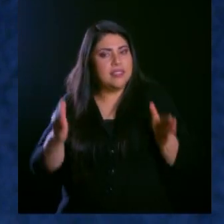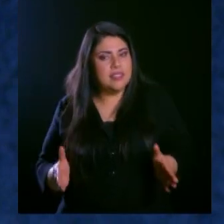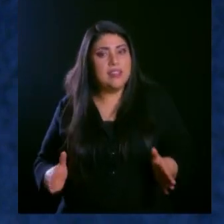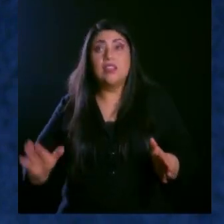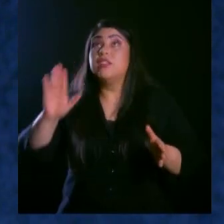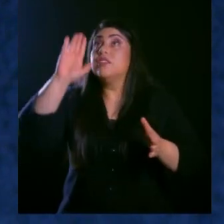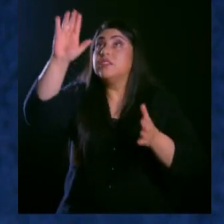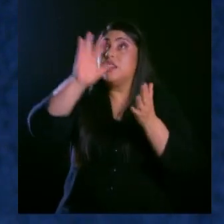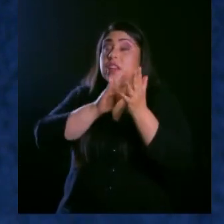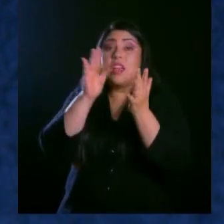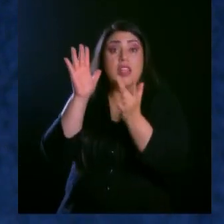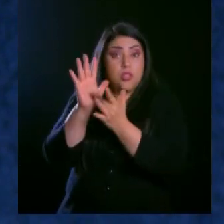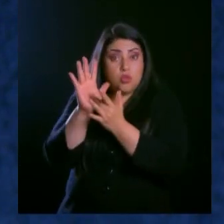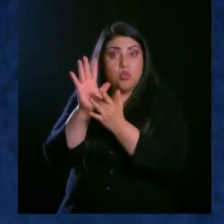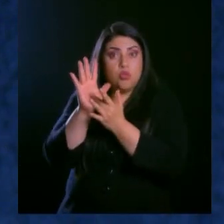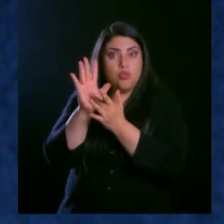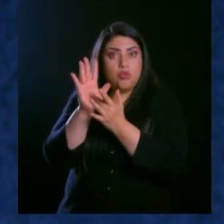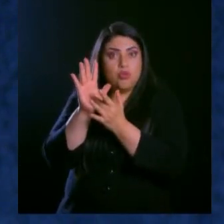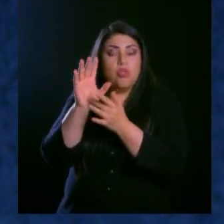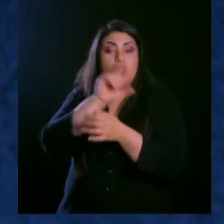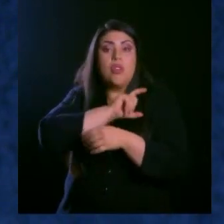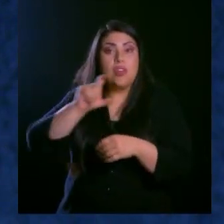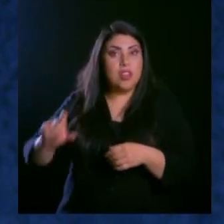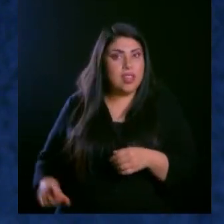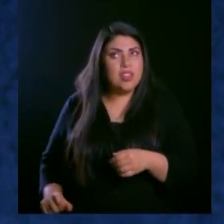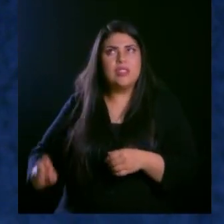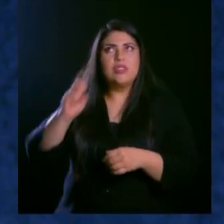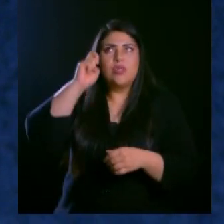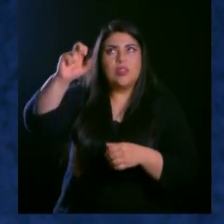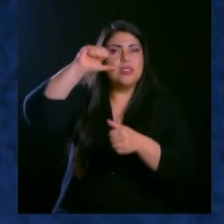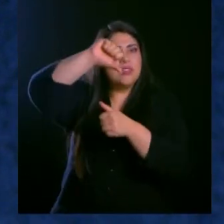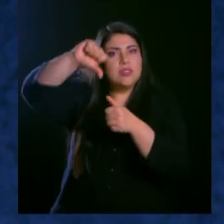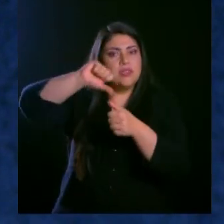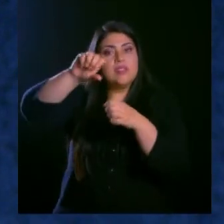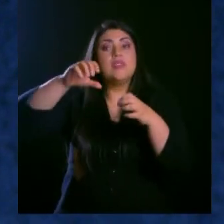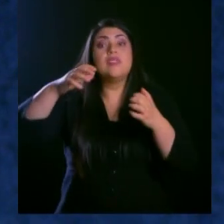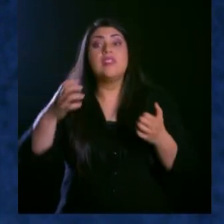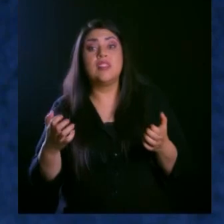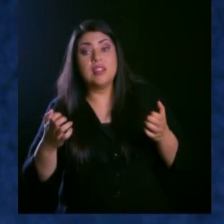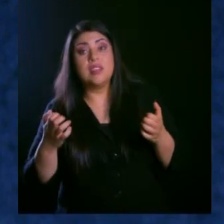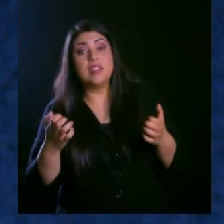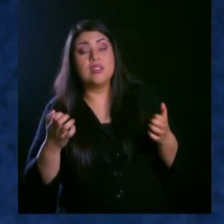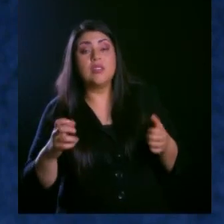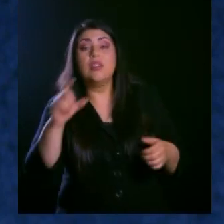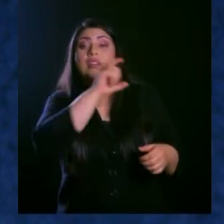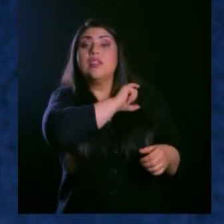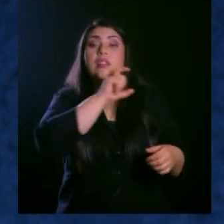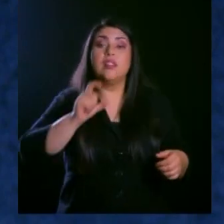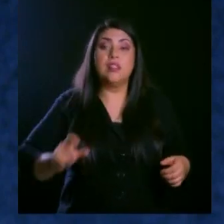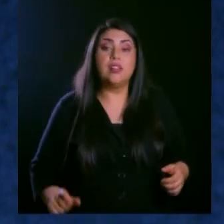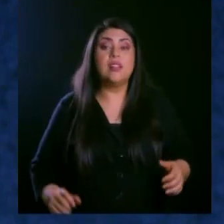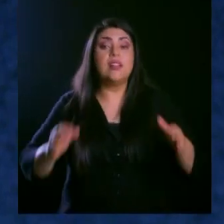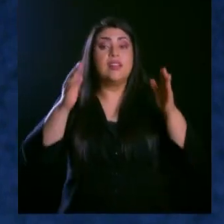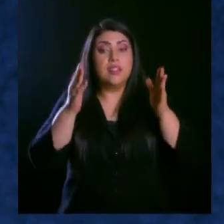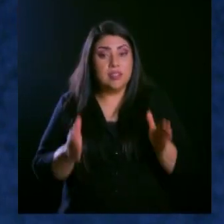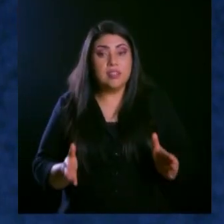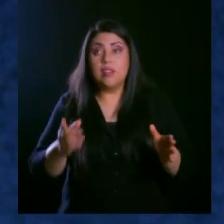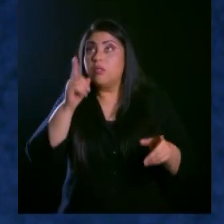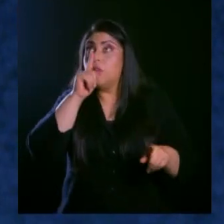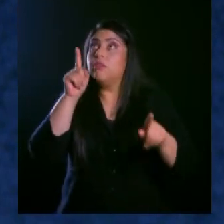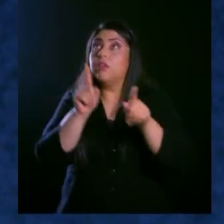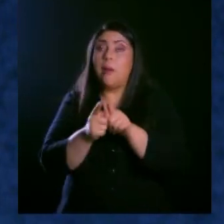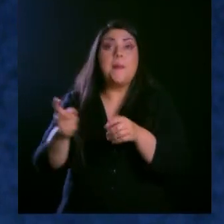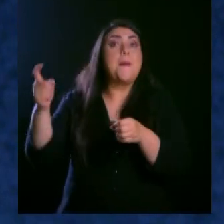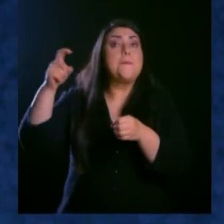significa el ungido. Vino a descubrir que ser cristiano es ser participante de la misma unción de Jesús,